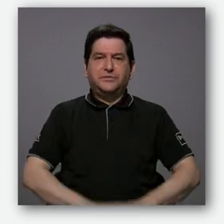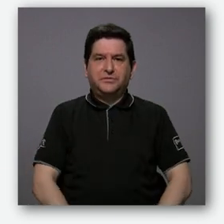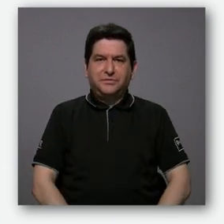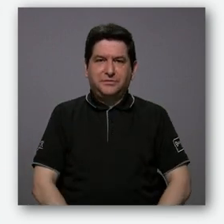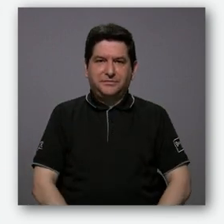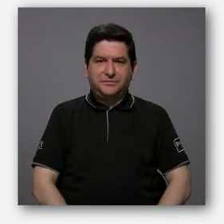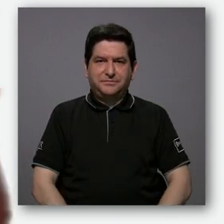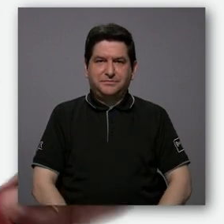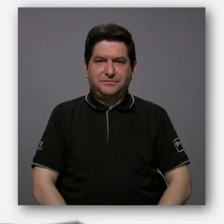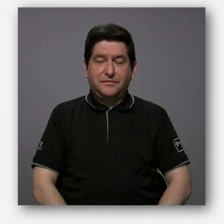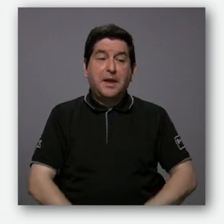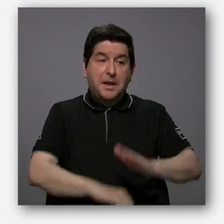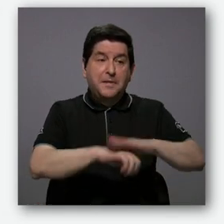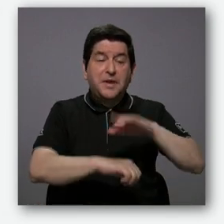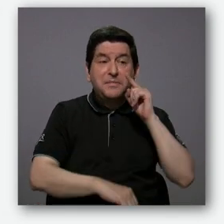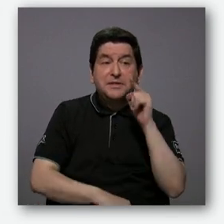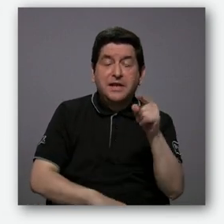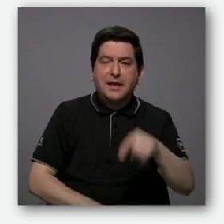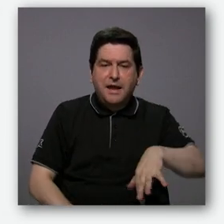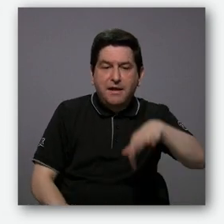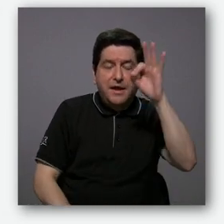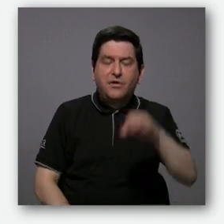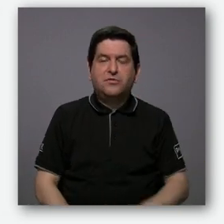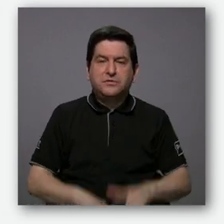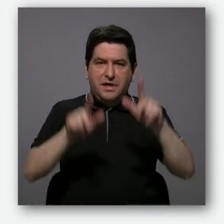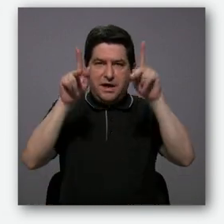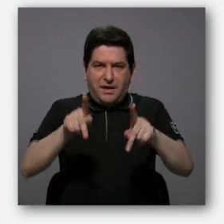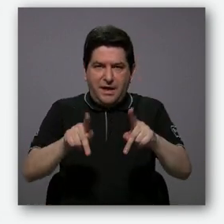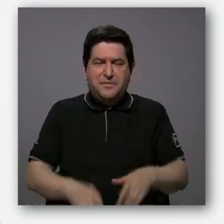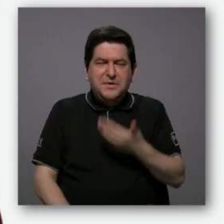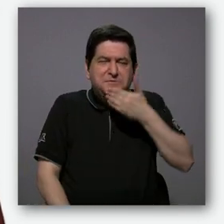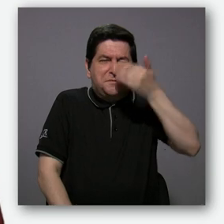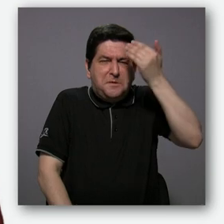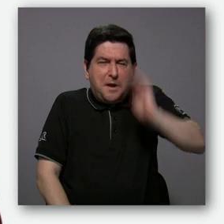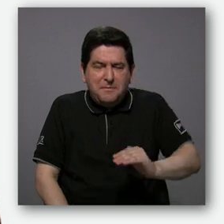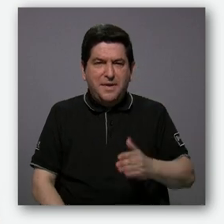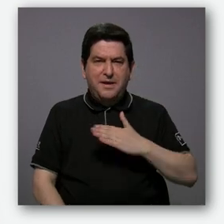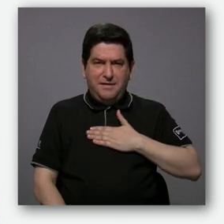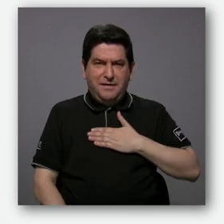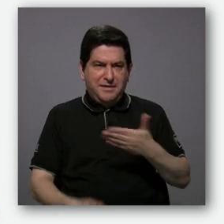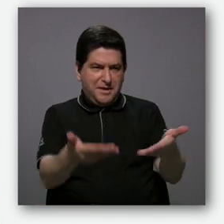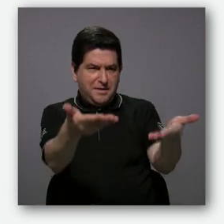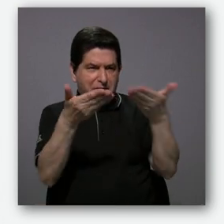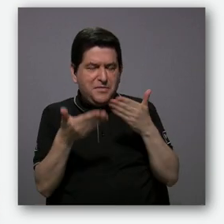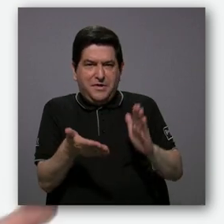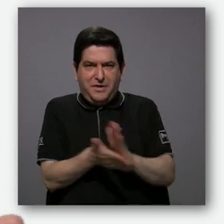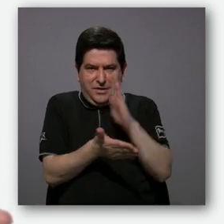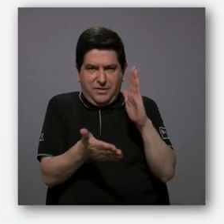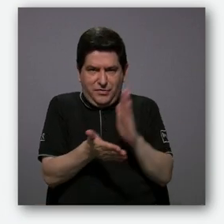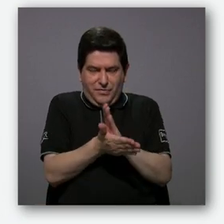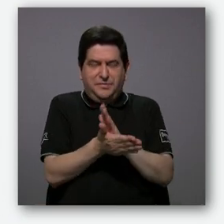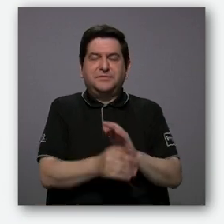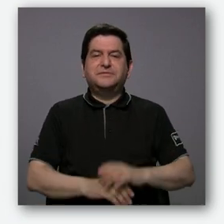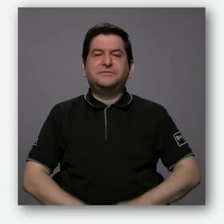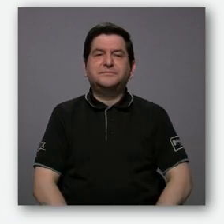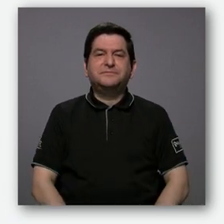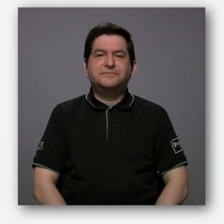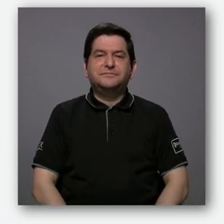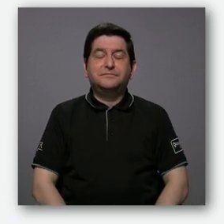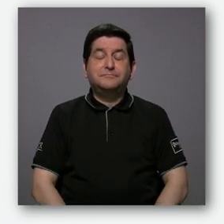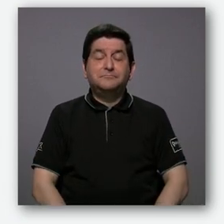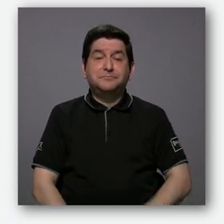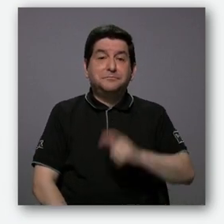que le permitiera dar con la persona malévola que me hizo llegar el memorando.